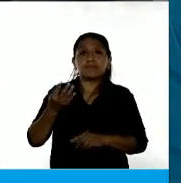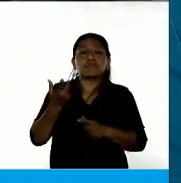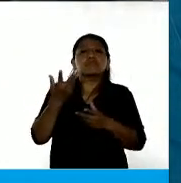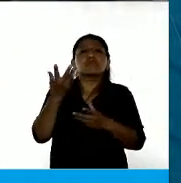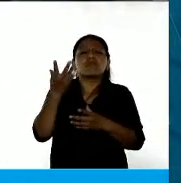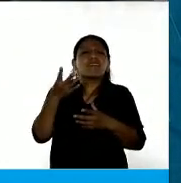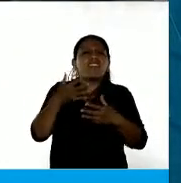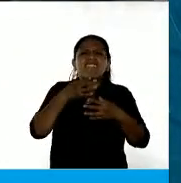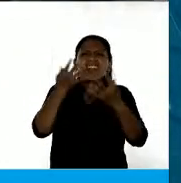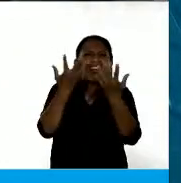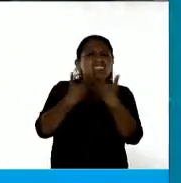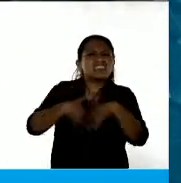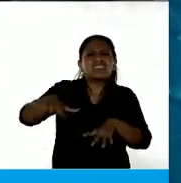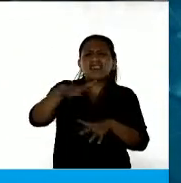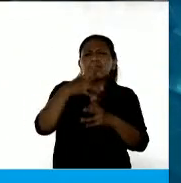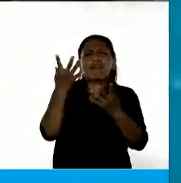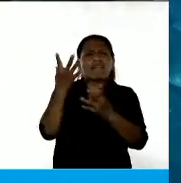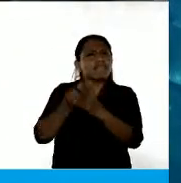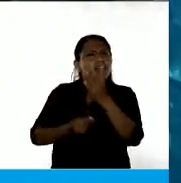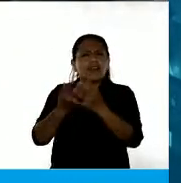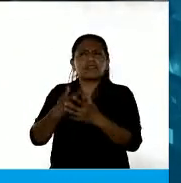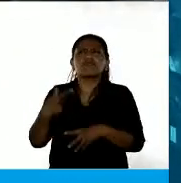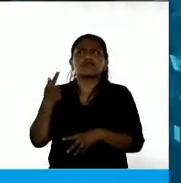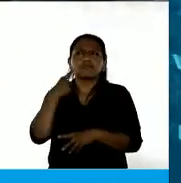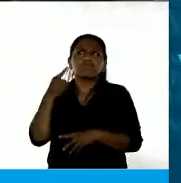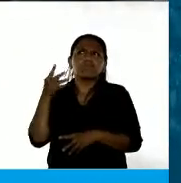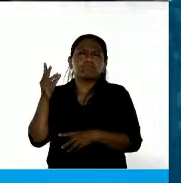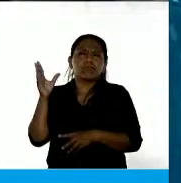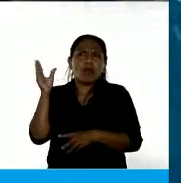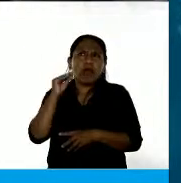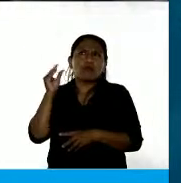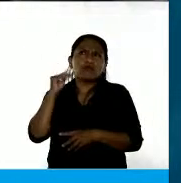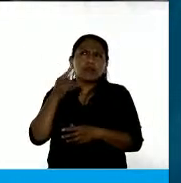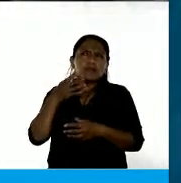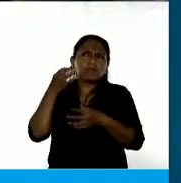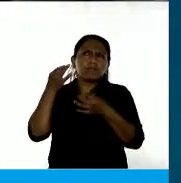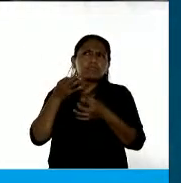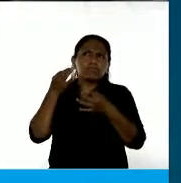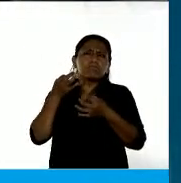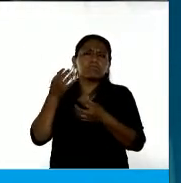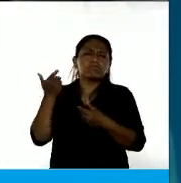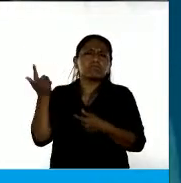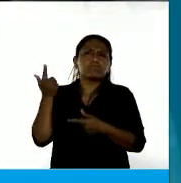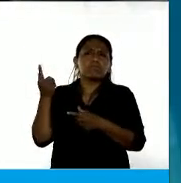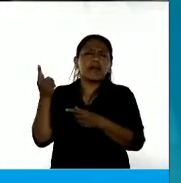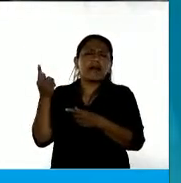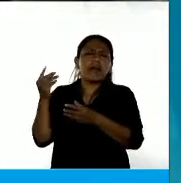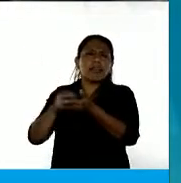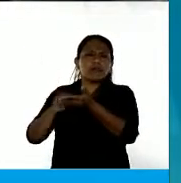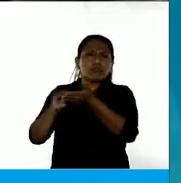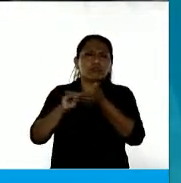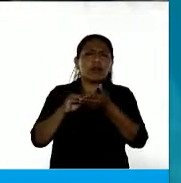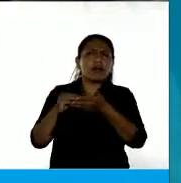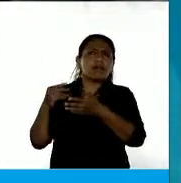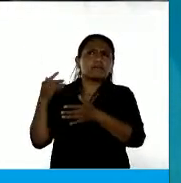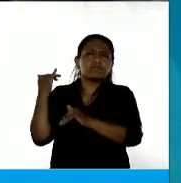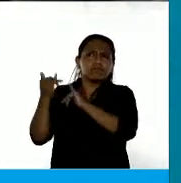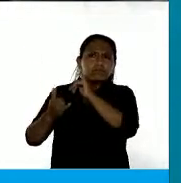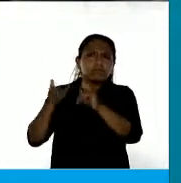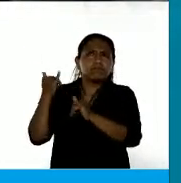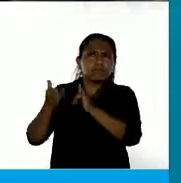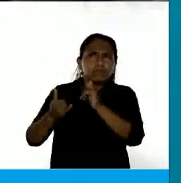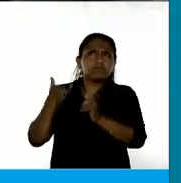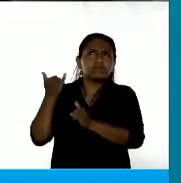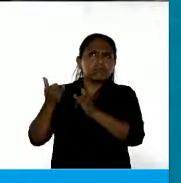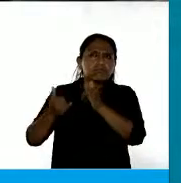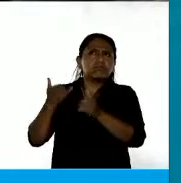sistema. Yo estaba escuchando muy atentamente a cada diputado y diputada que se